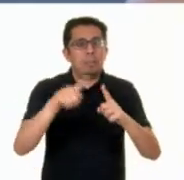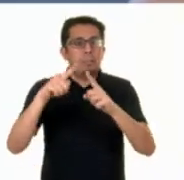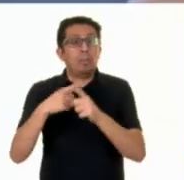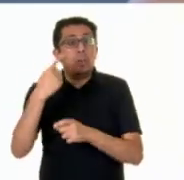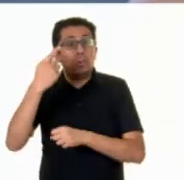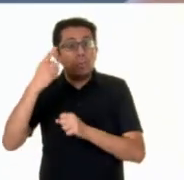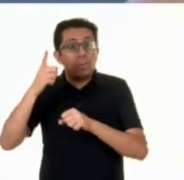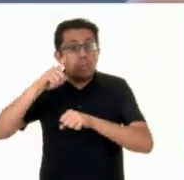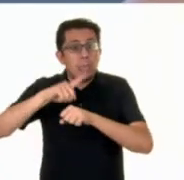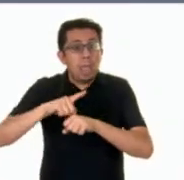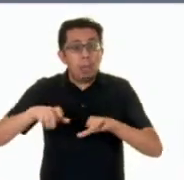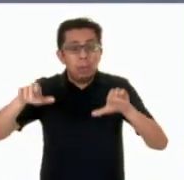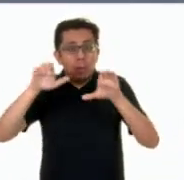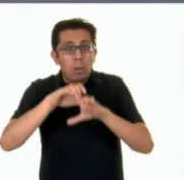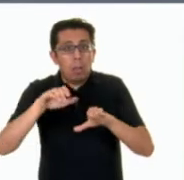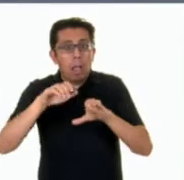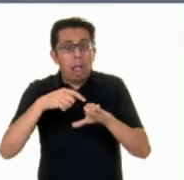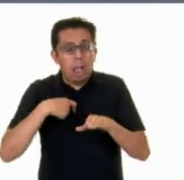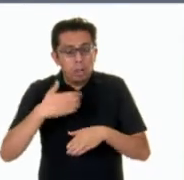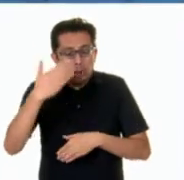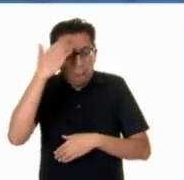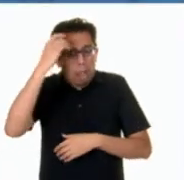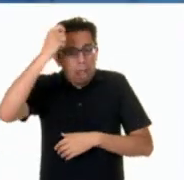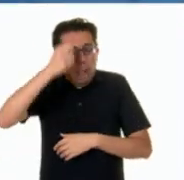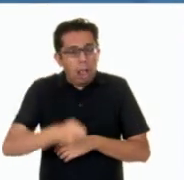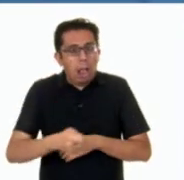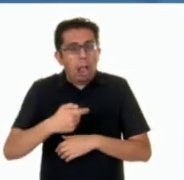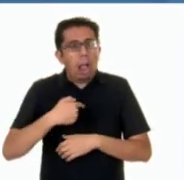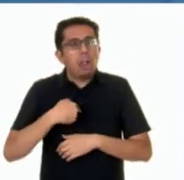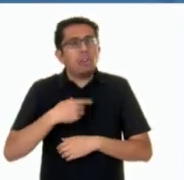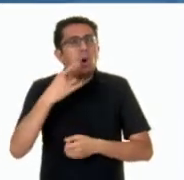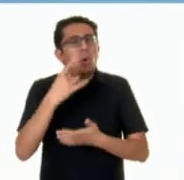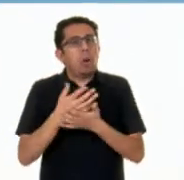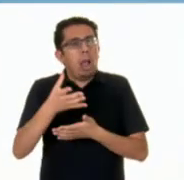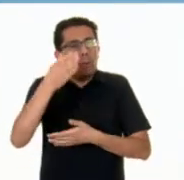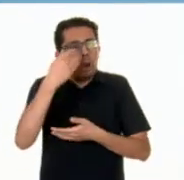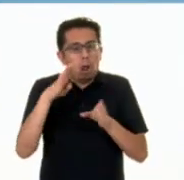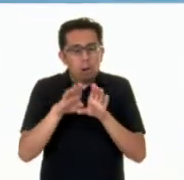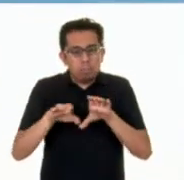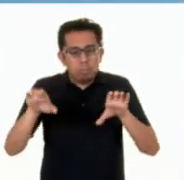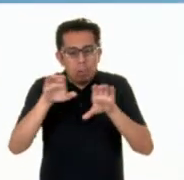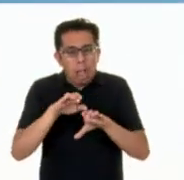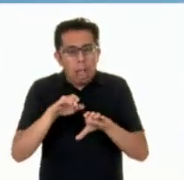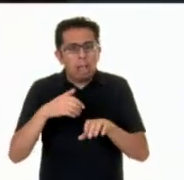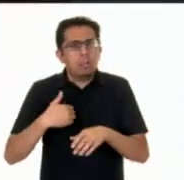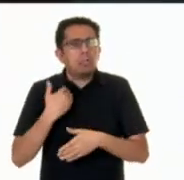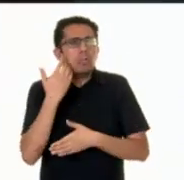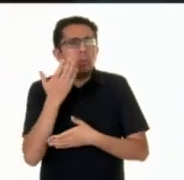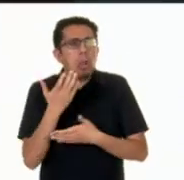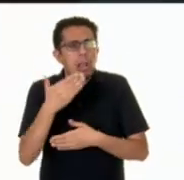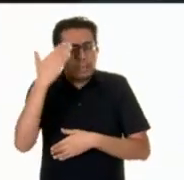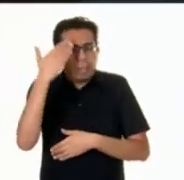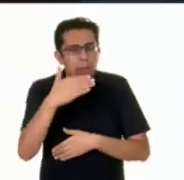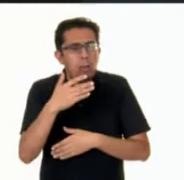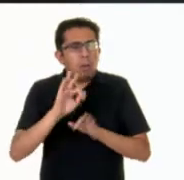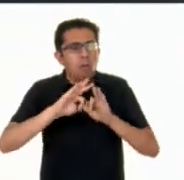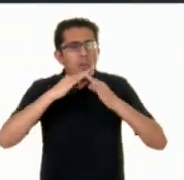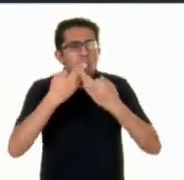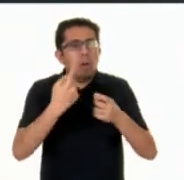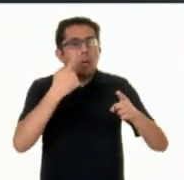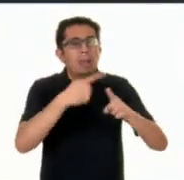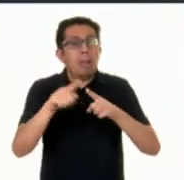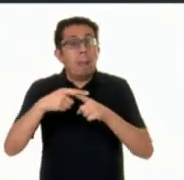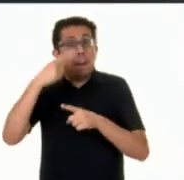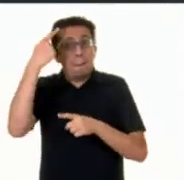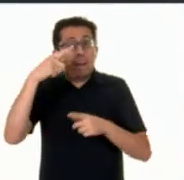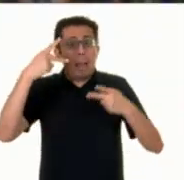Un día, las computadoras llegaron a mi vida. Y más allá de aprender su lenguaje, me di a la tarea de encontrar nuevos caminos para que los